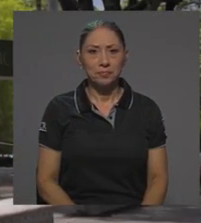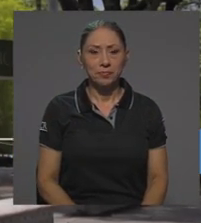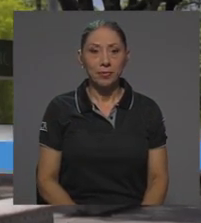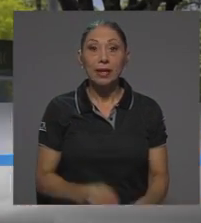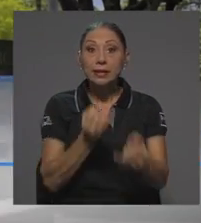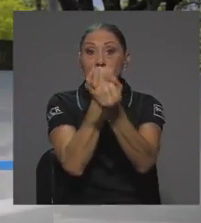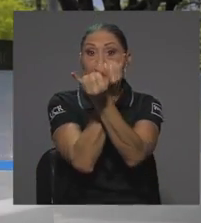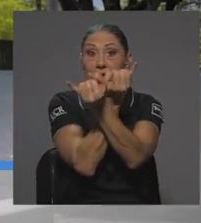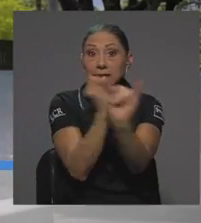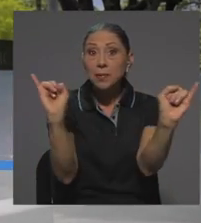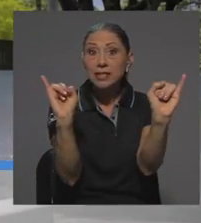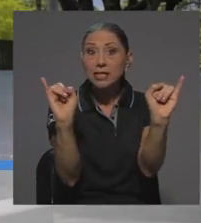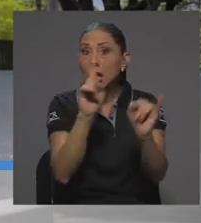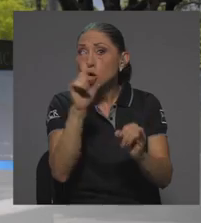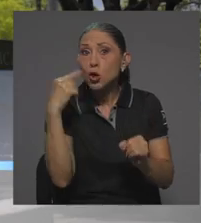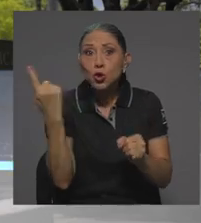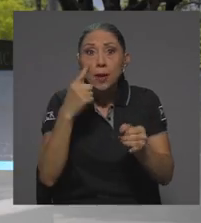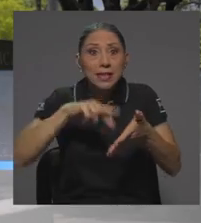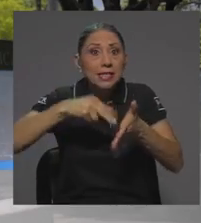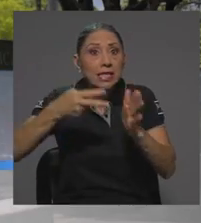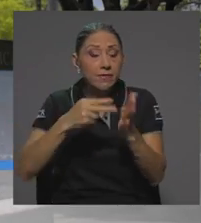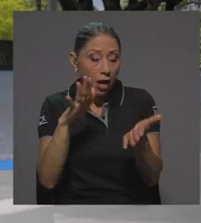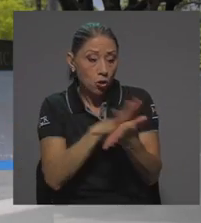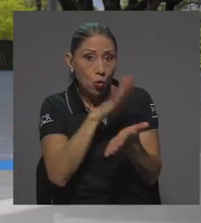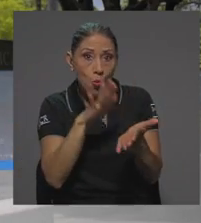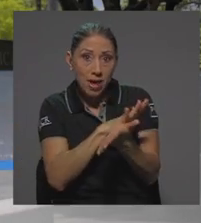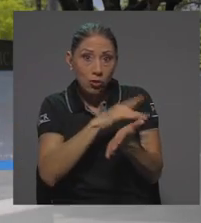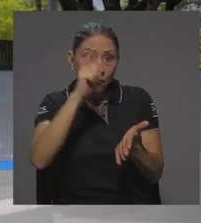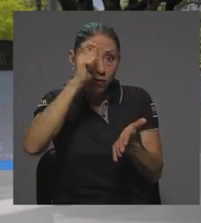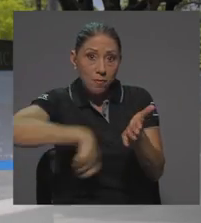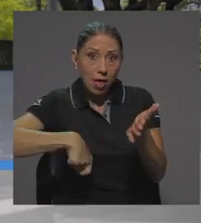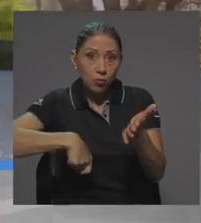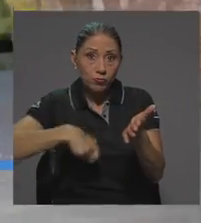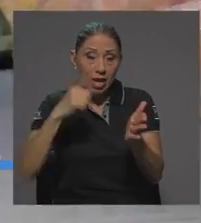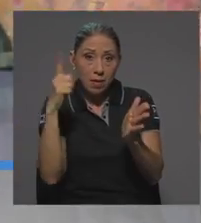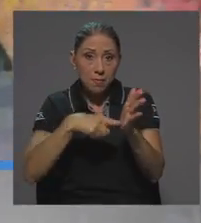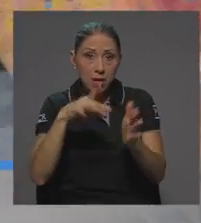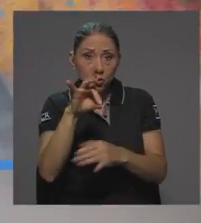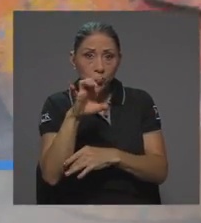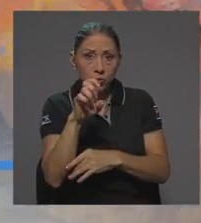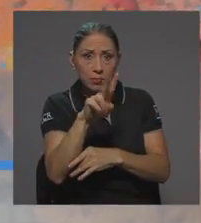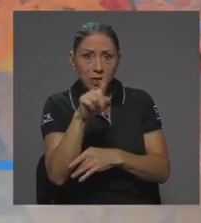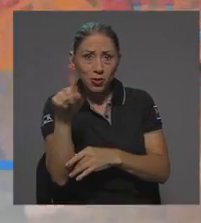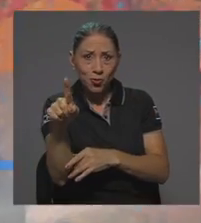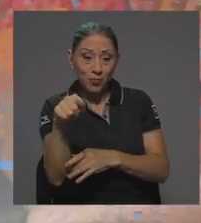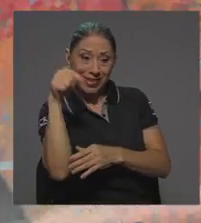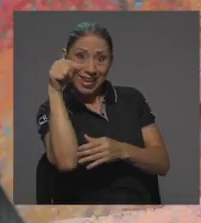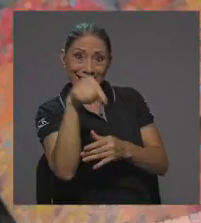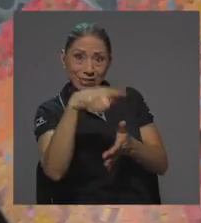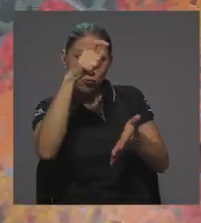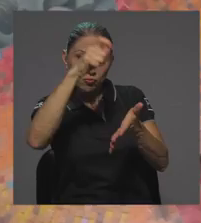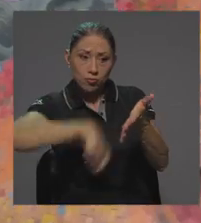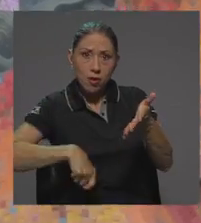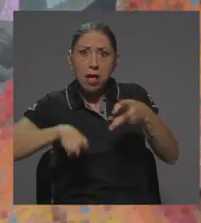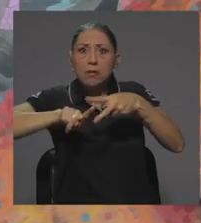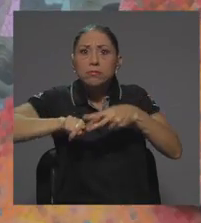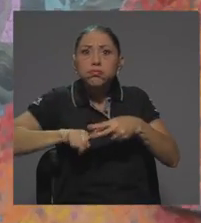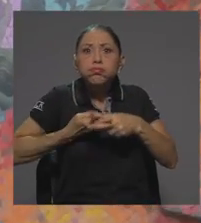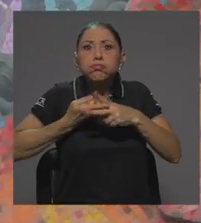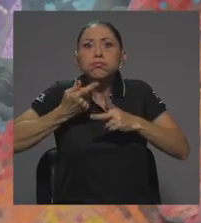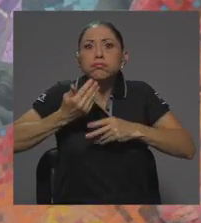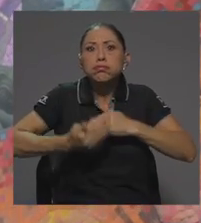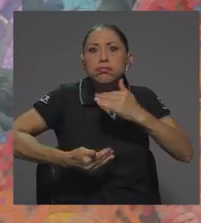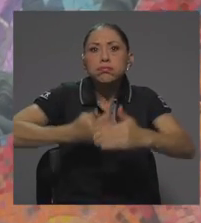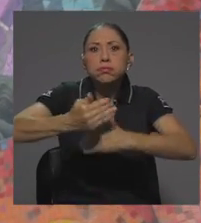La independencia es mucho más que la firma de un documento en 1821. Ese acto marcó el inicio de un proceso en el cual